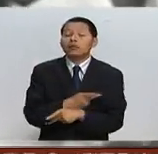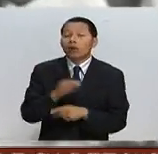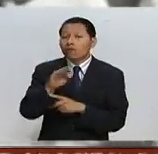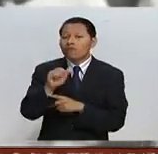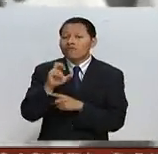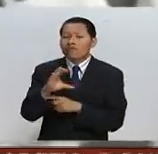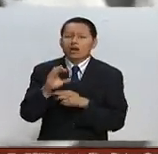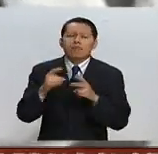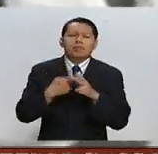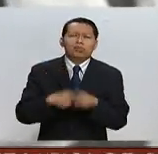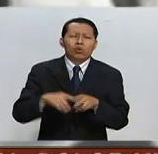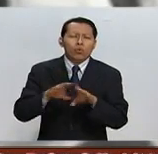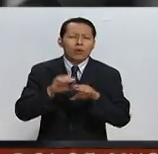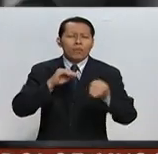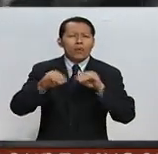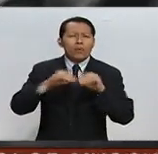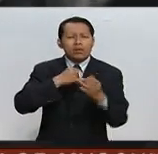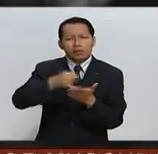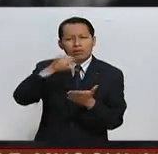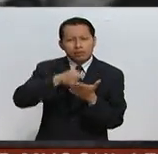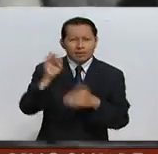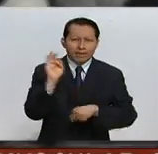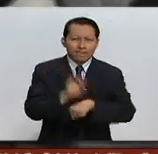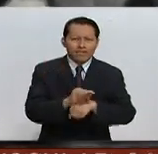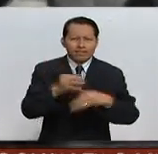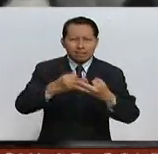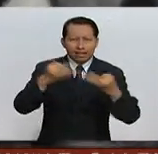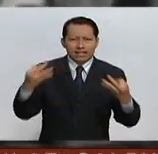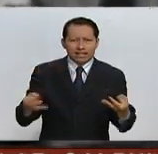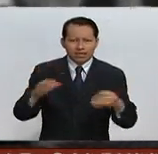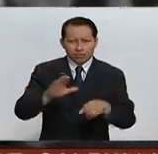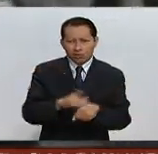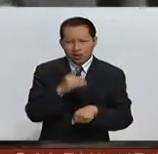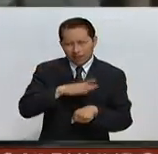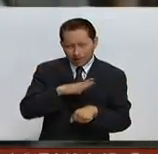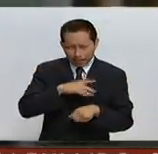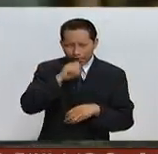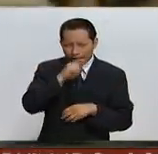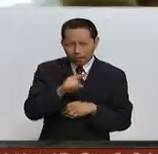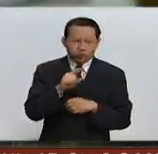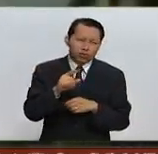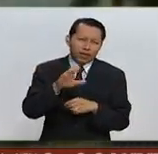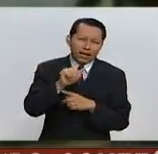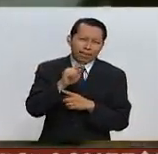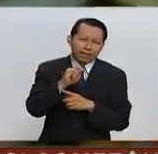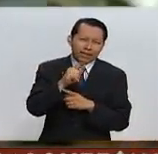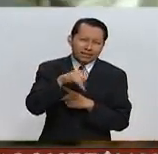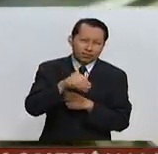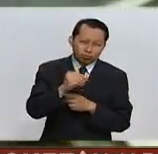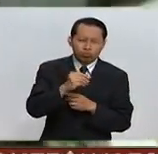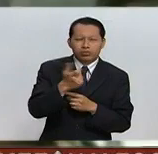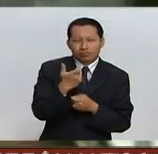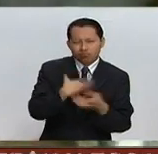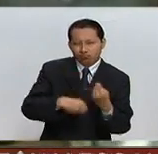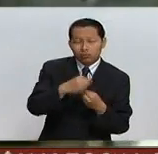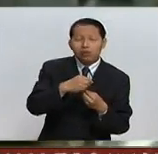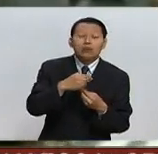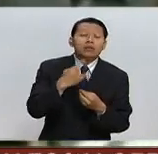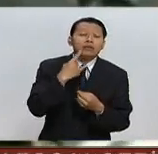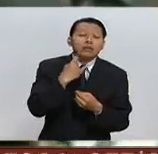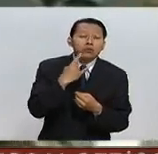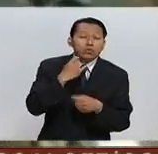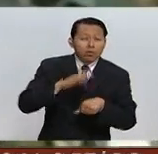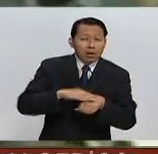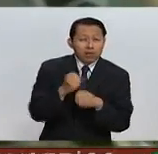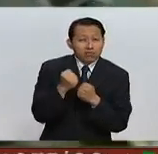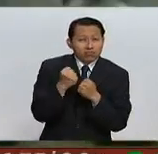FARC iniciaron como un movimiento agrario en defensa de las tierras tras la llegada del capitalismo. Sin embargo, con el paso de los años su lucha se intensificó y